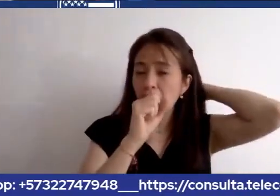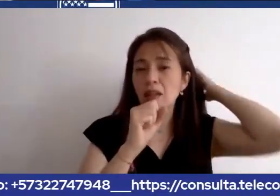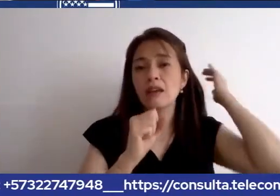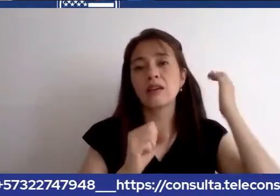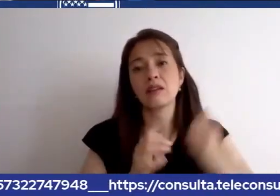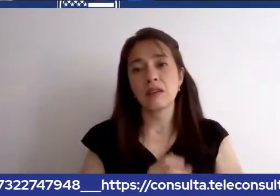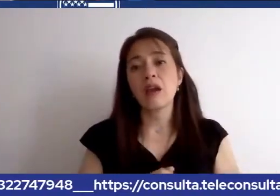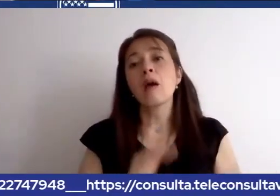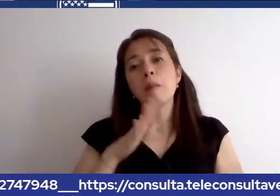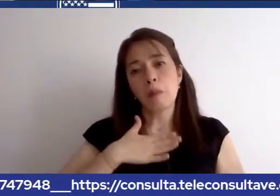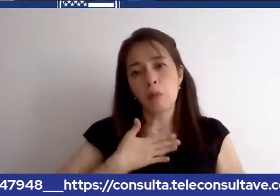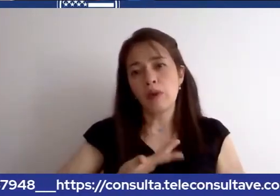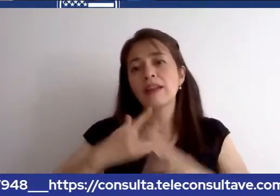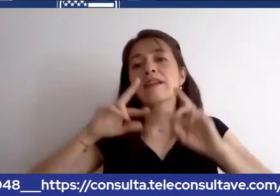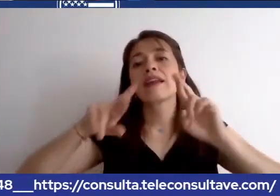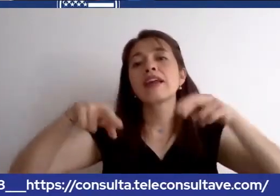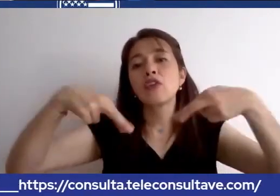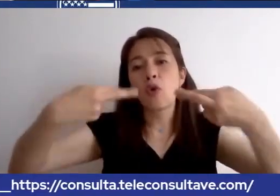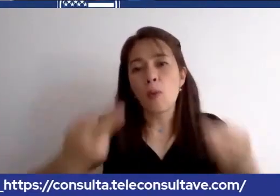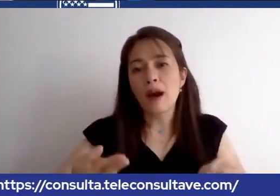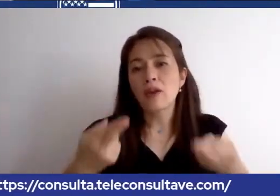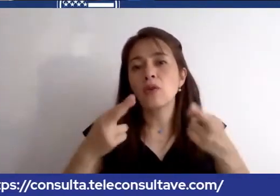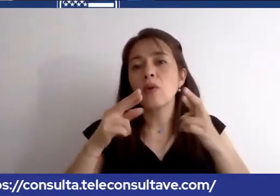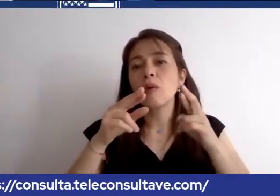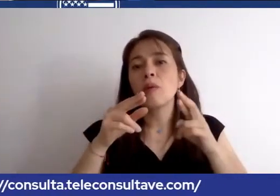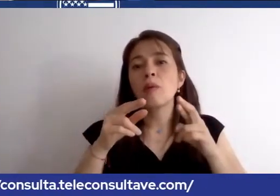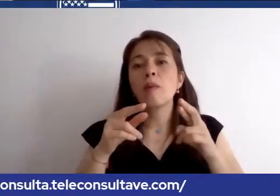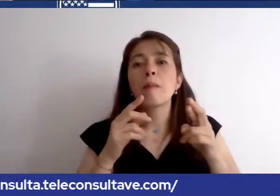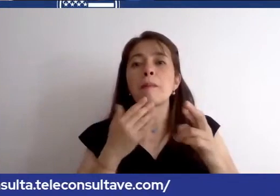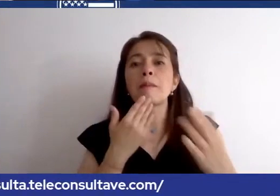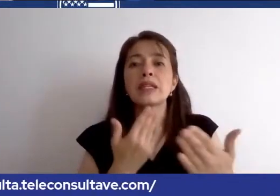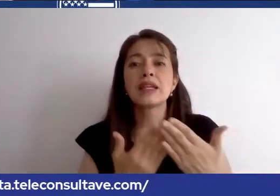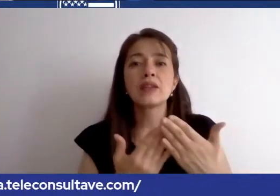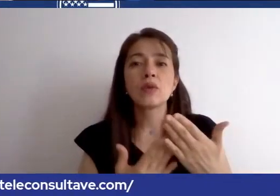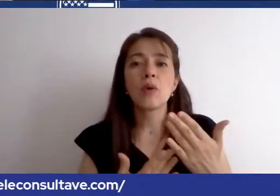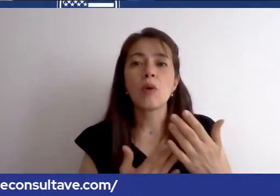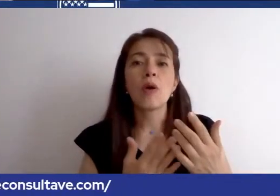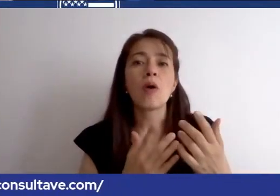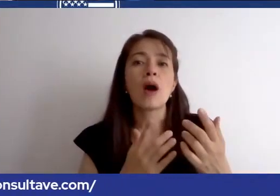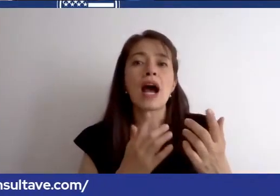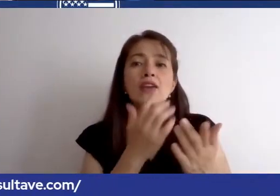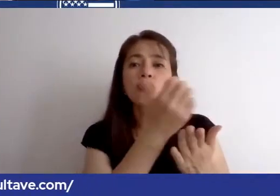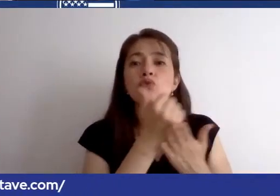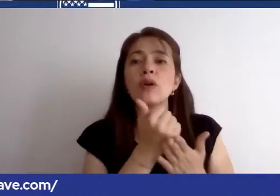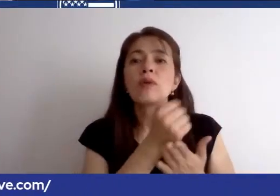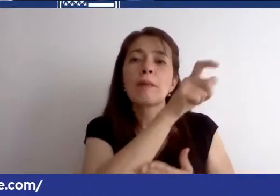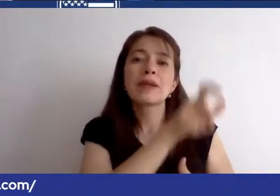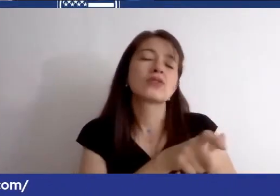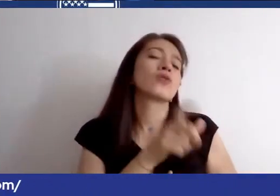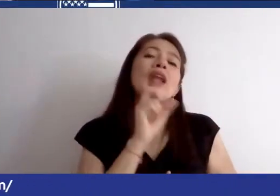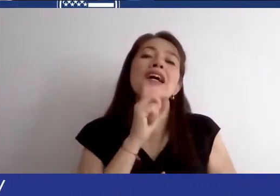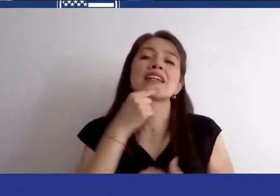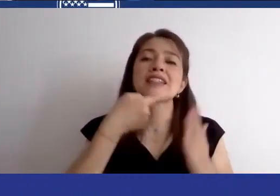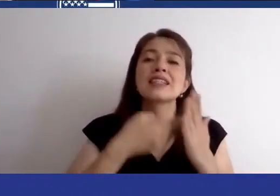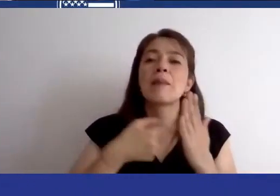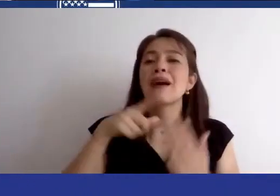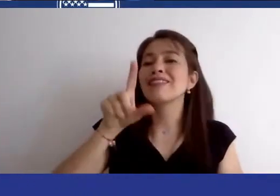renovación a través de un tramitor, por ejemplo, que está en Bogotá o Panamá o otros países.